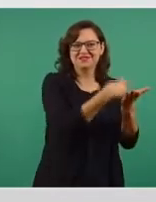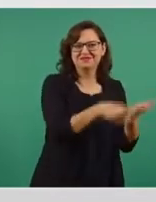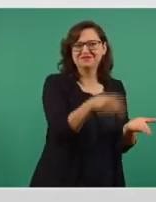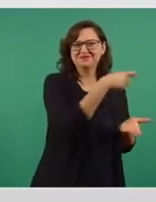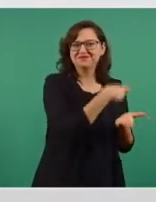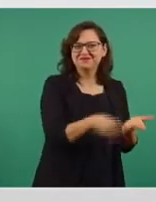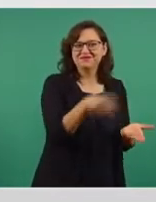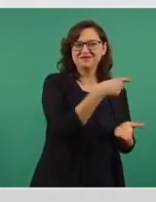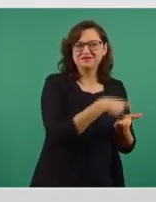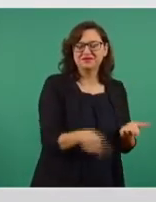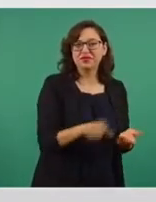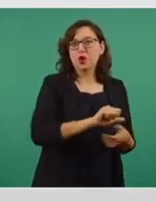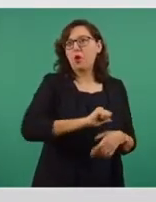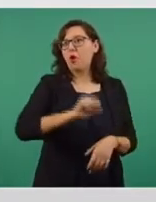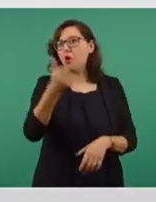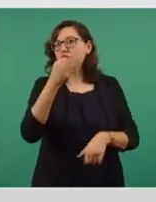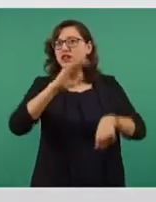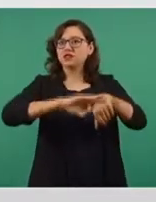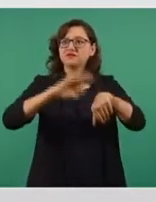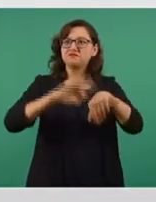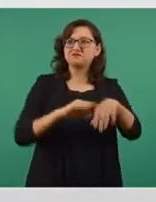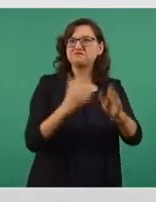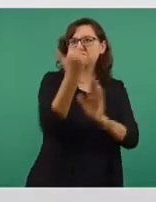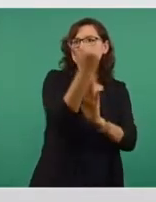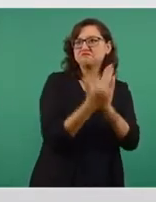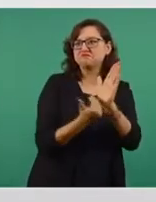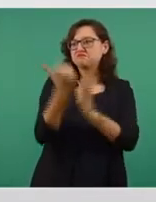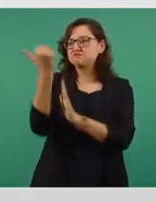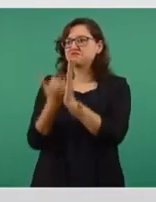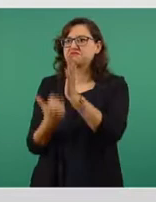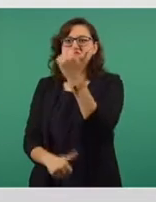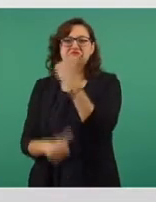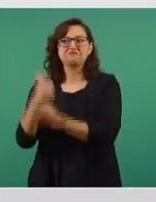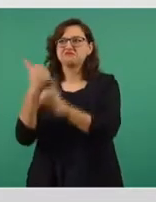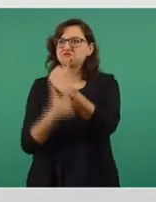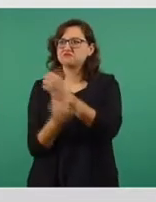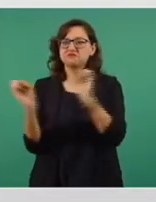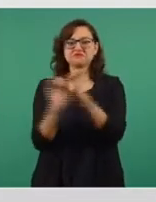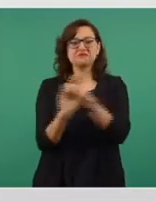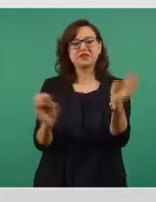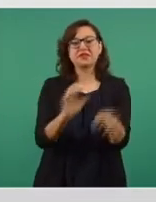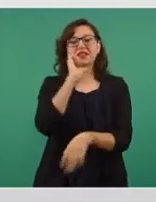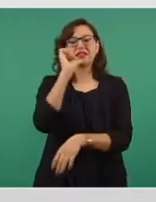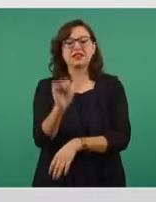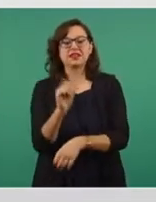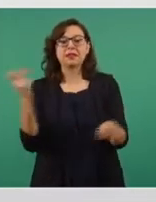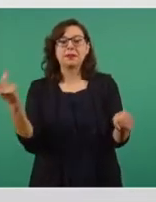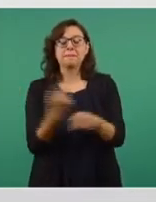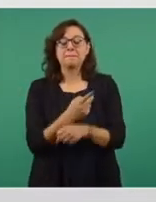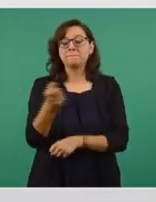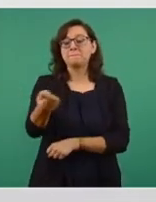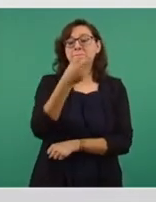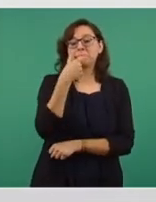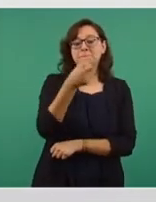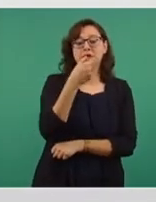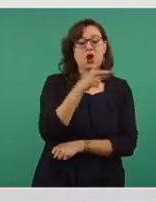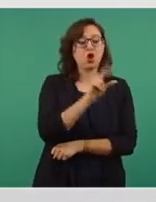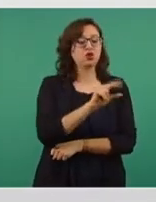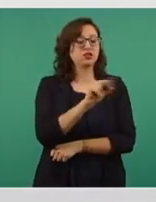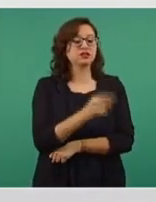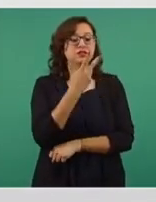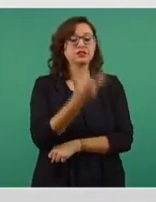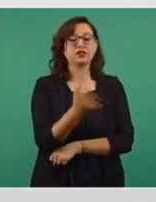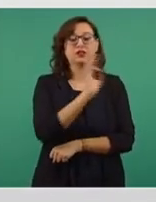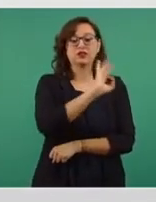disminuyeron las ofertas y para el 2018 el 85 por ciento de las claves sólo recibieron